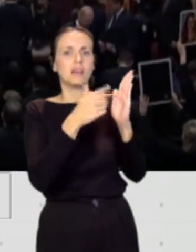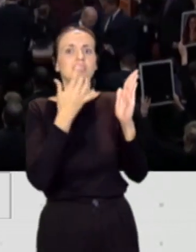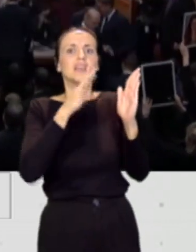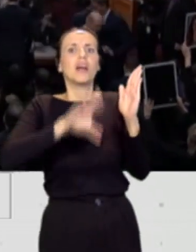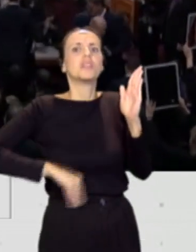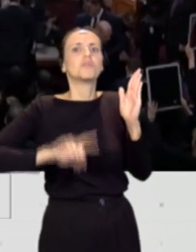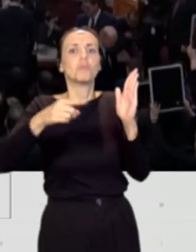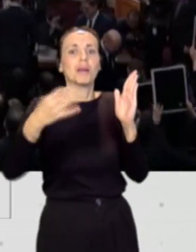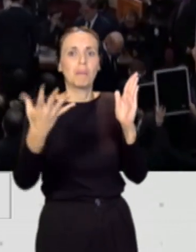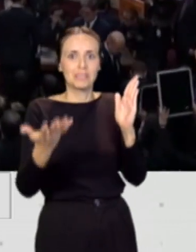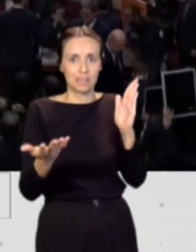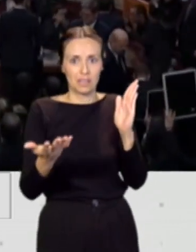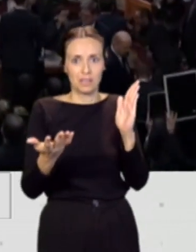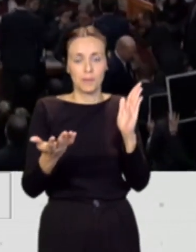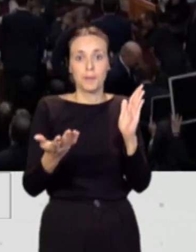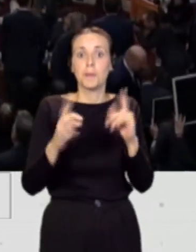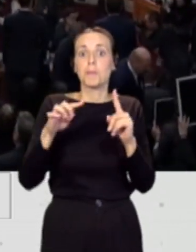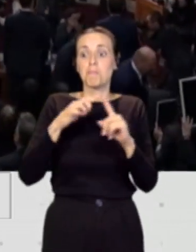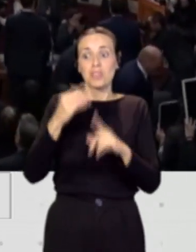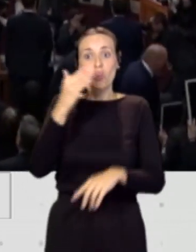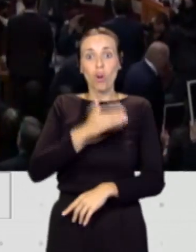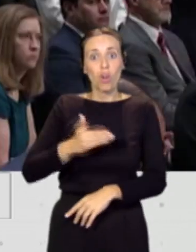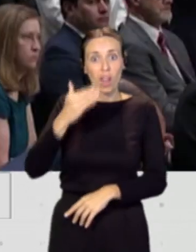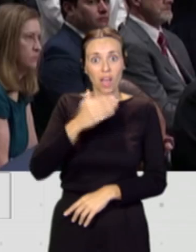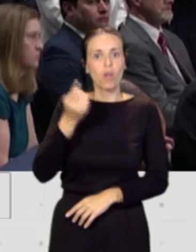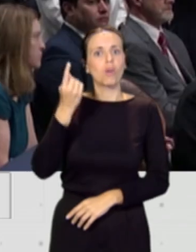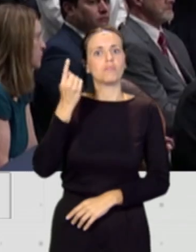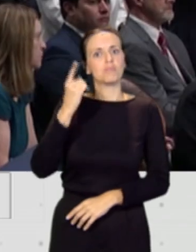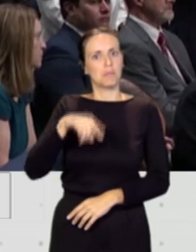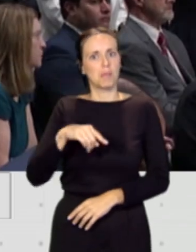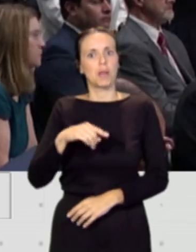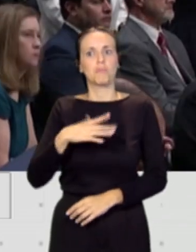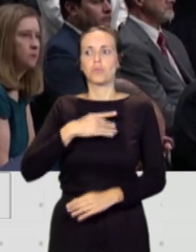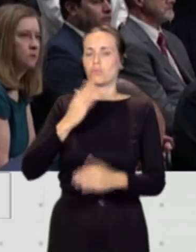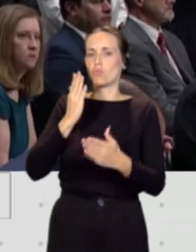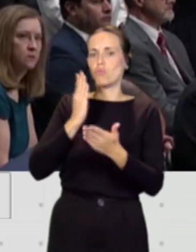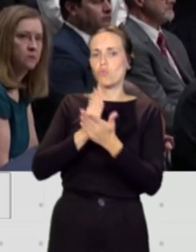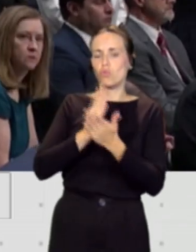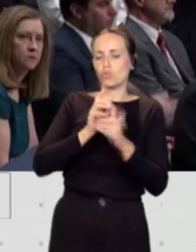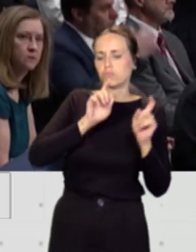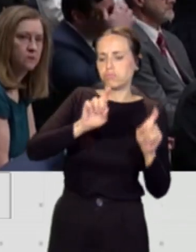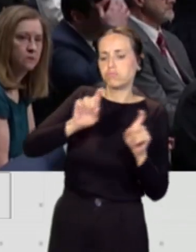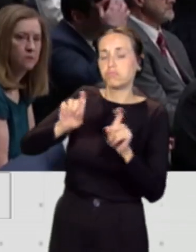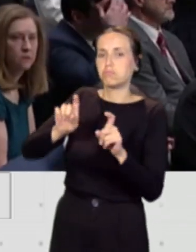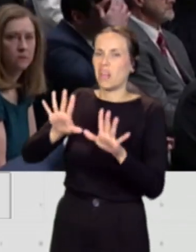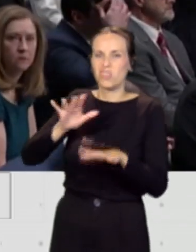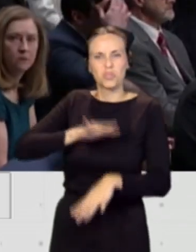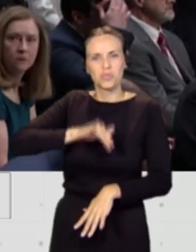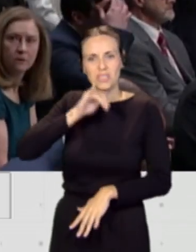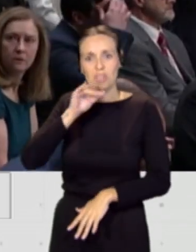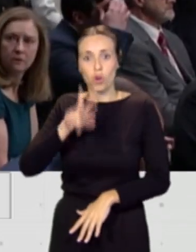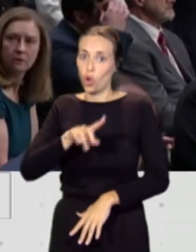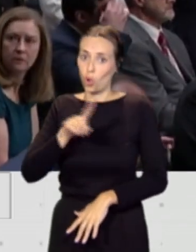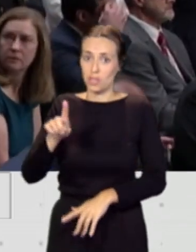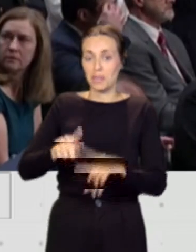Hay un planteamiento desde el colegio, muchas veces no, también se hacen cursos, pero muchas veces no son suficientes. Por eso,